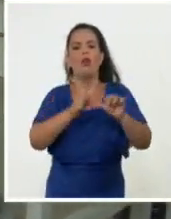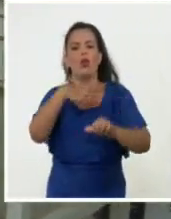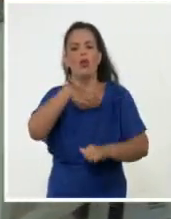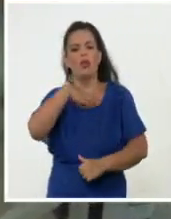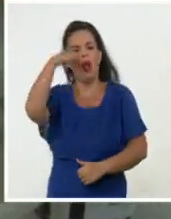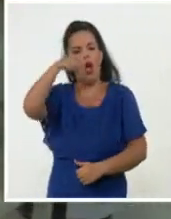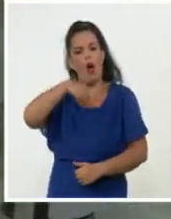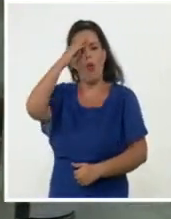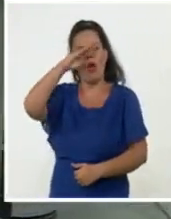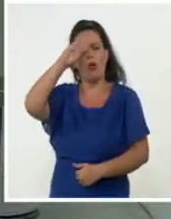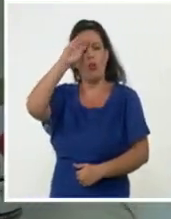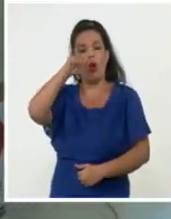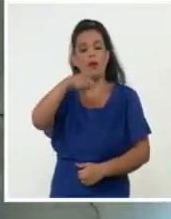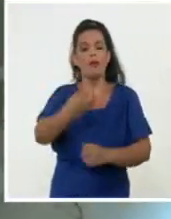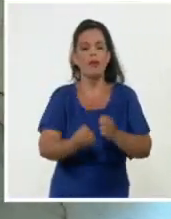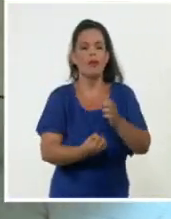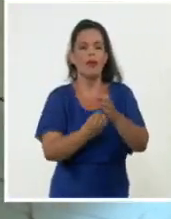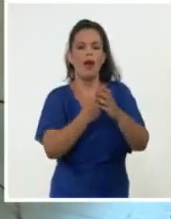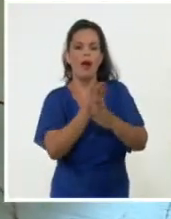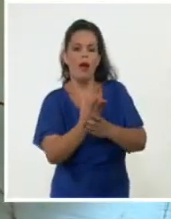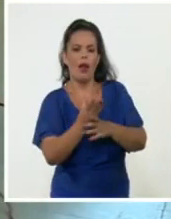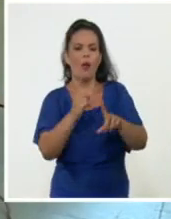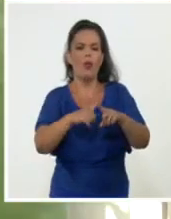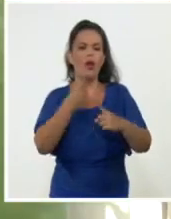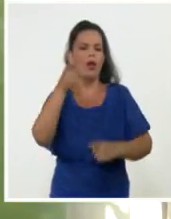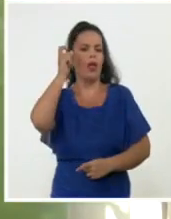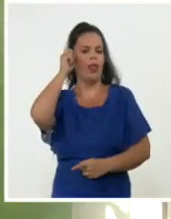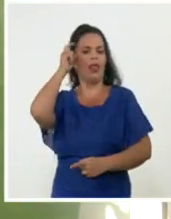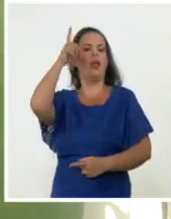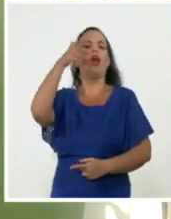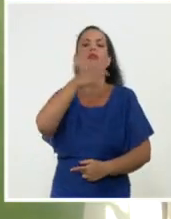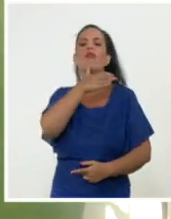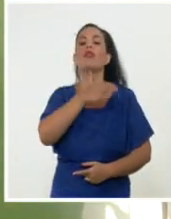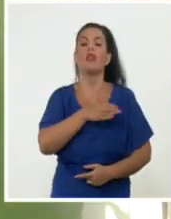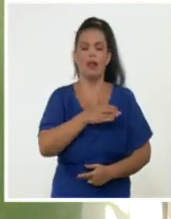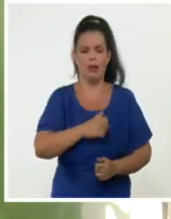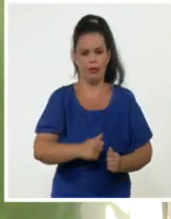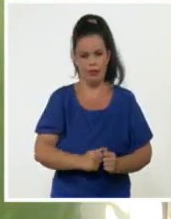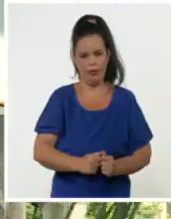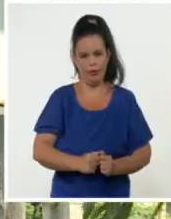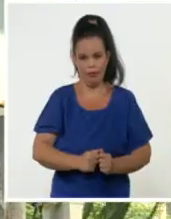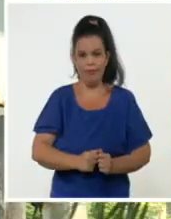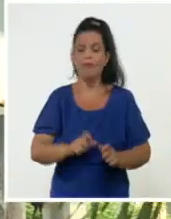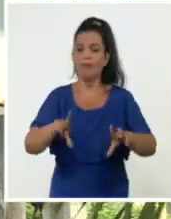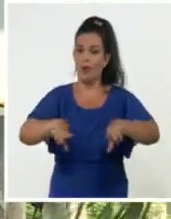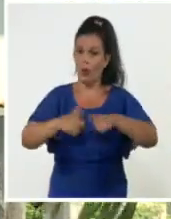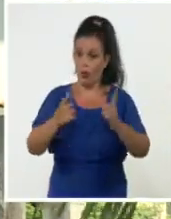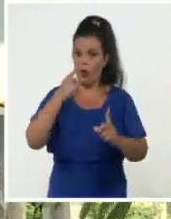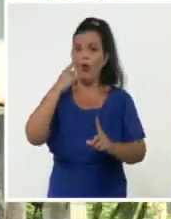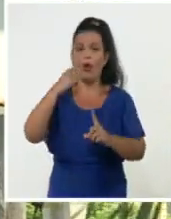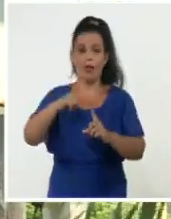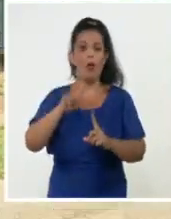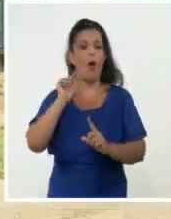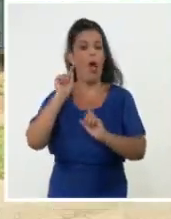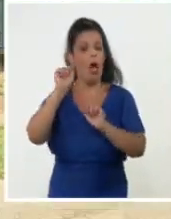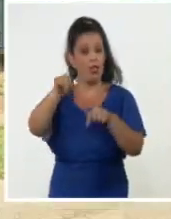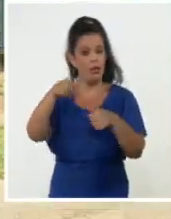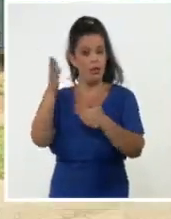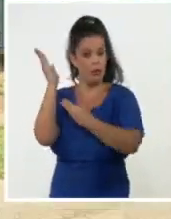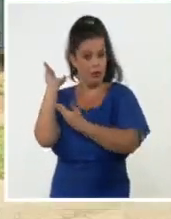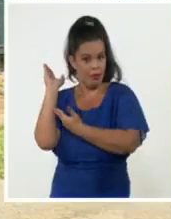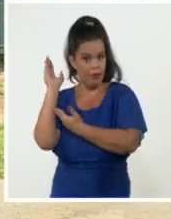país, creados por iniciativa de Fidel. Para ese objetivo, el centro también cuenta en La Habana,